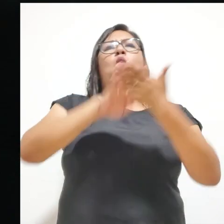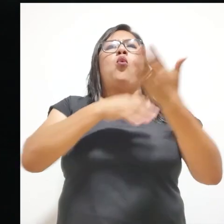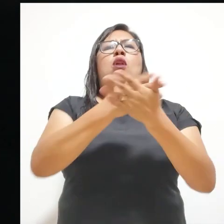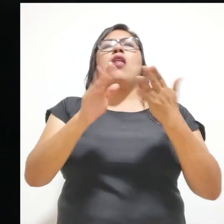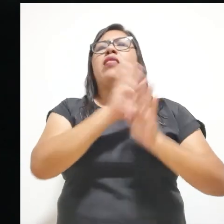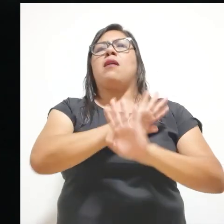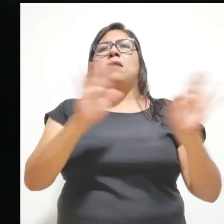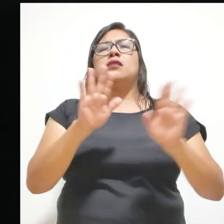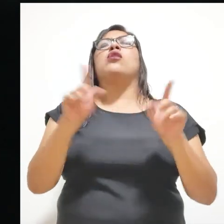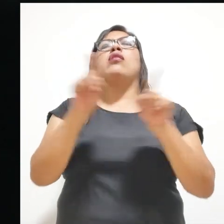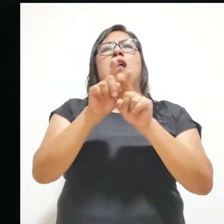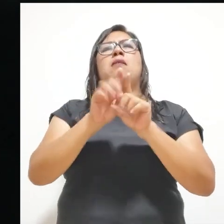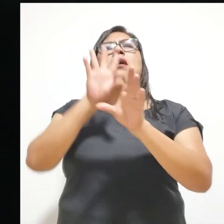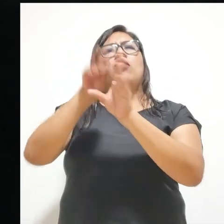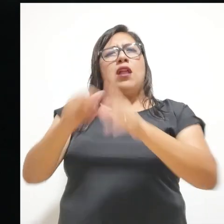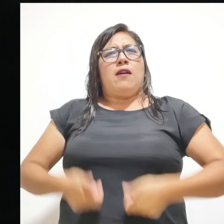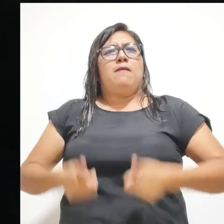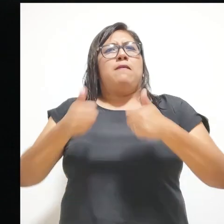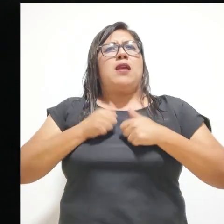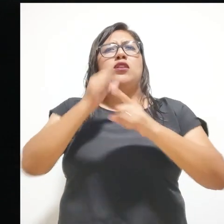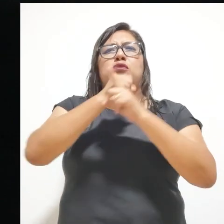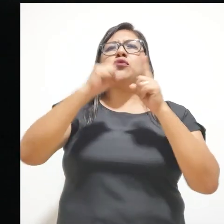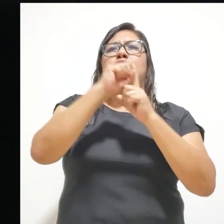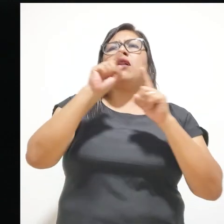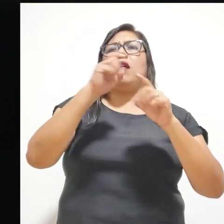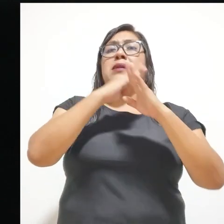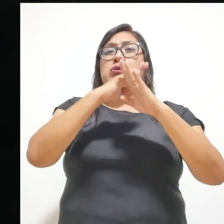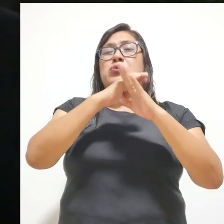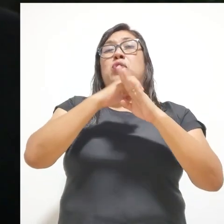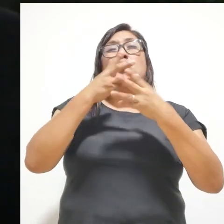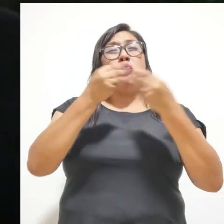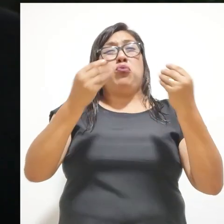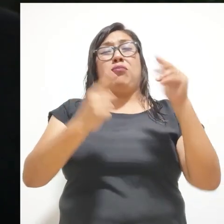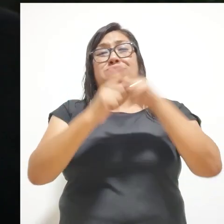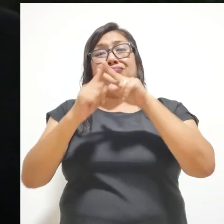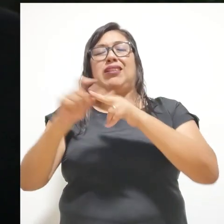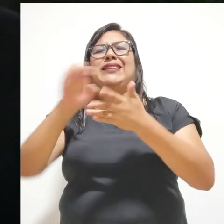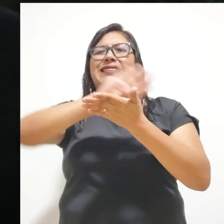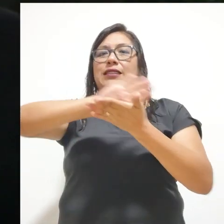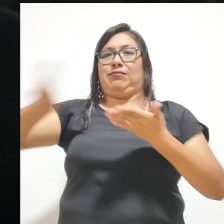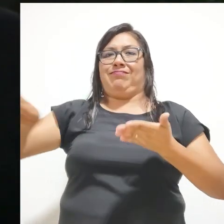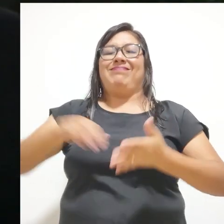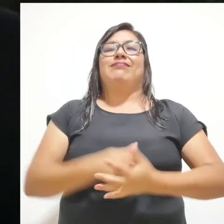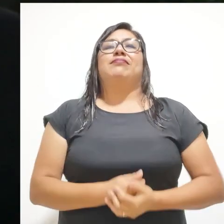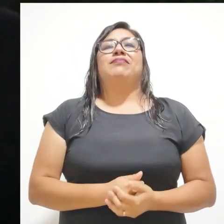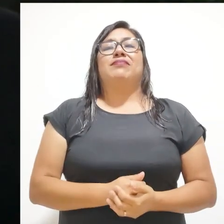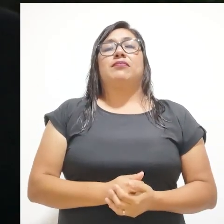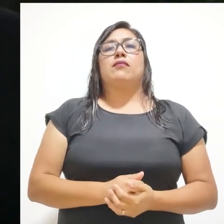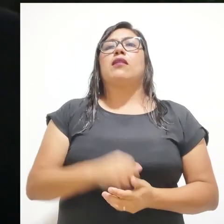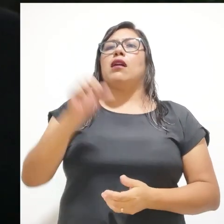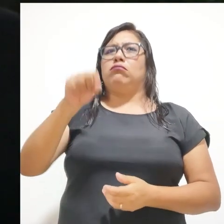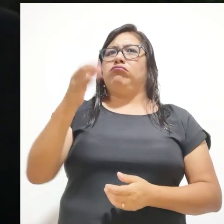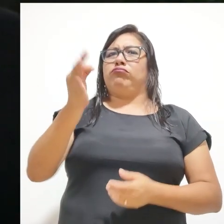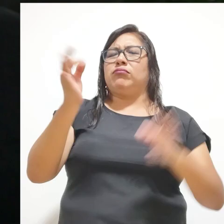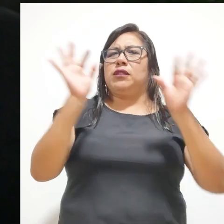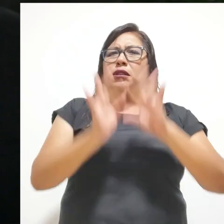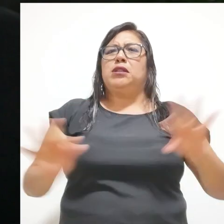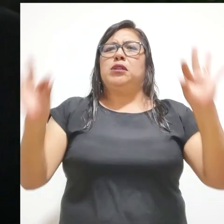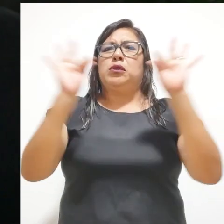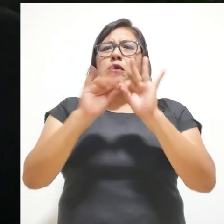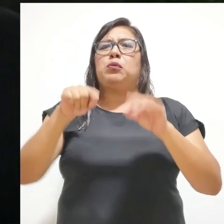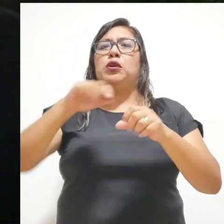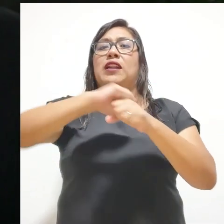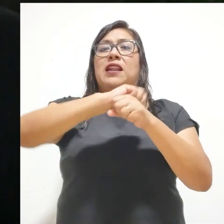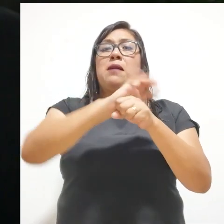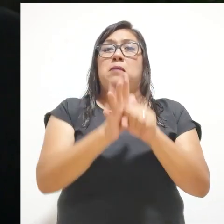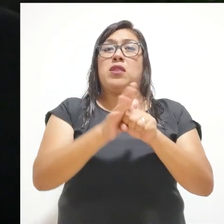que se extienda a la vida de la sociedad y ahí cubrir esta brecha de salud mental. Claro que sí. Realmente importante porque la